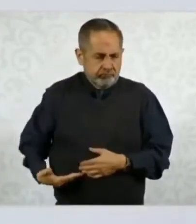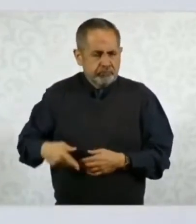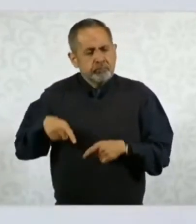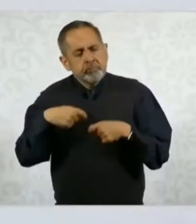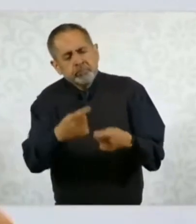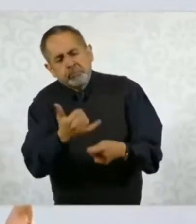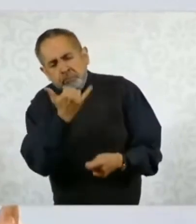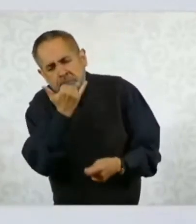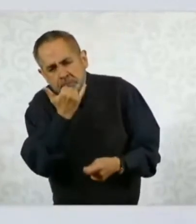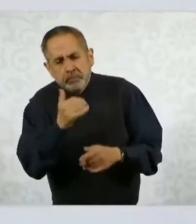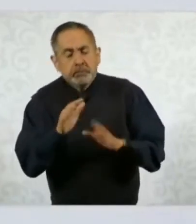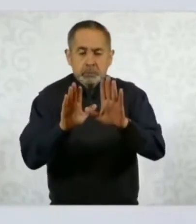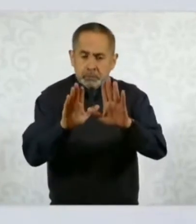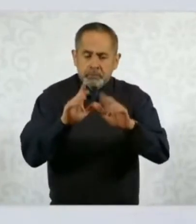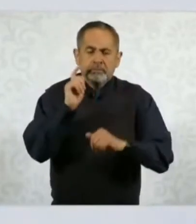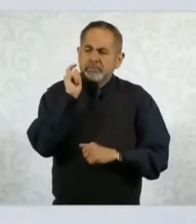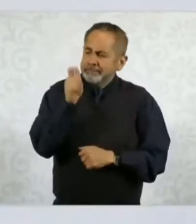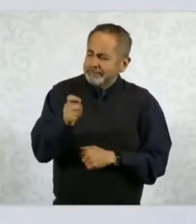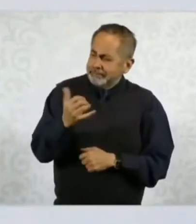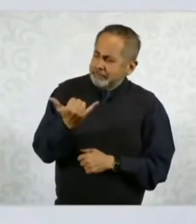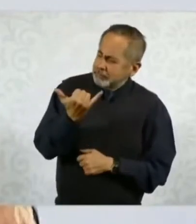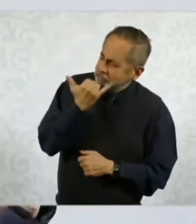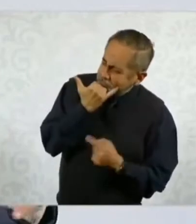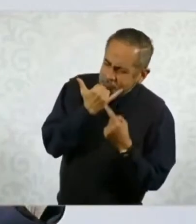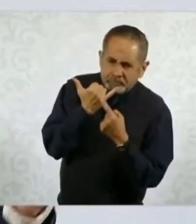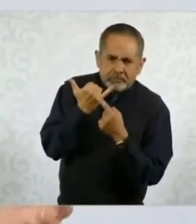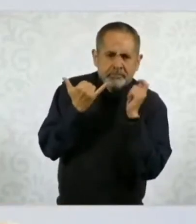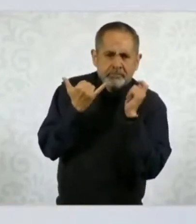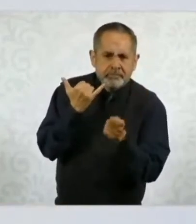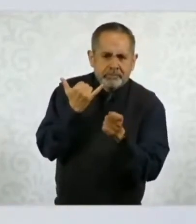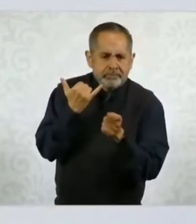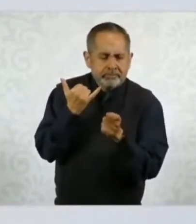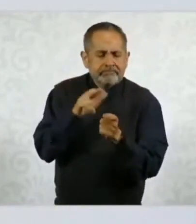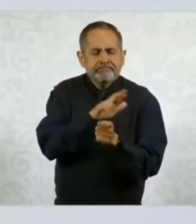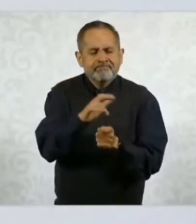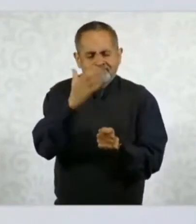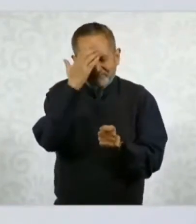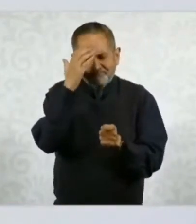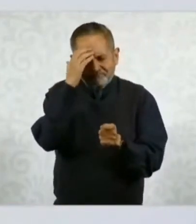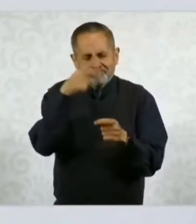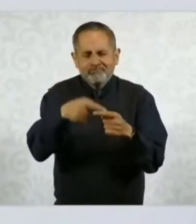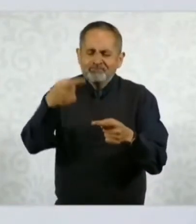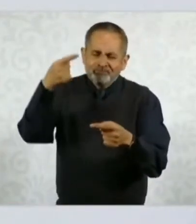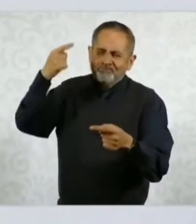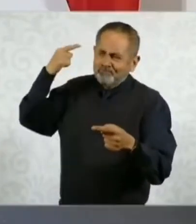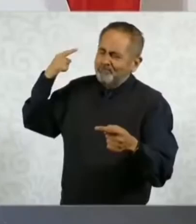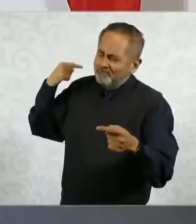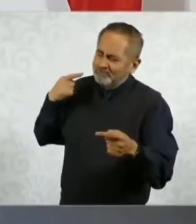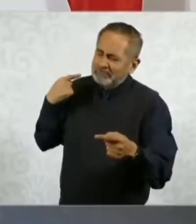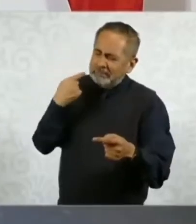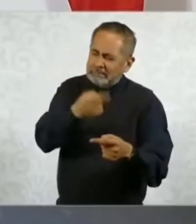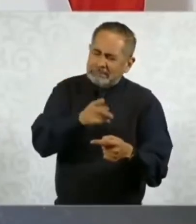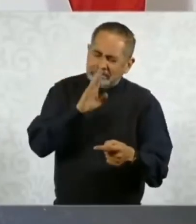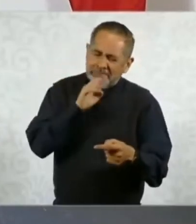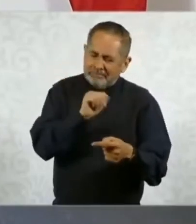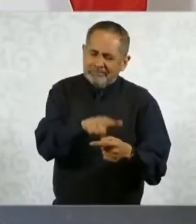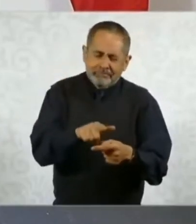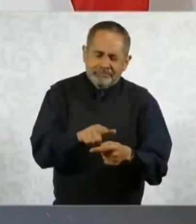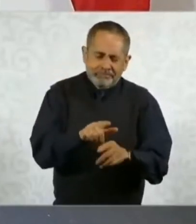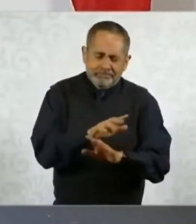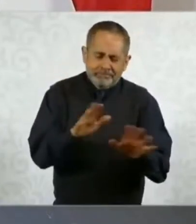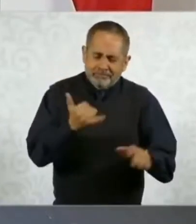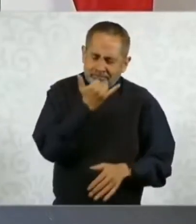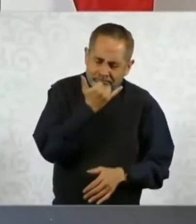La disculpa lo que hace es reconocer las atrocidades del pasado contra el pueblo yaqui,